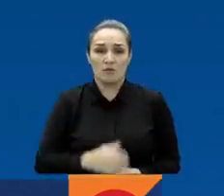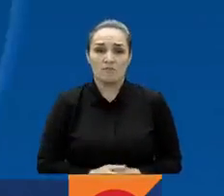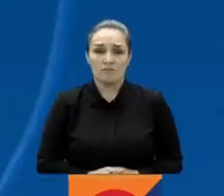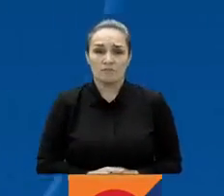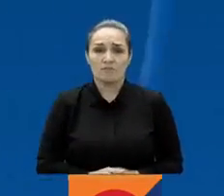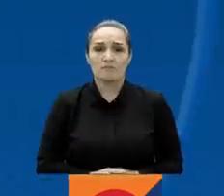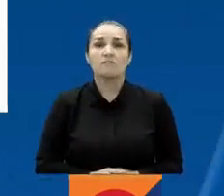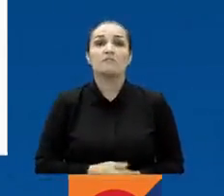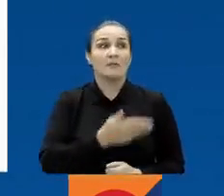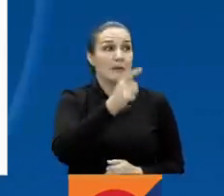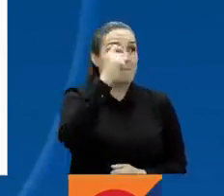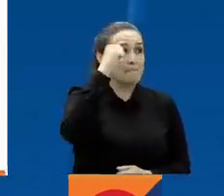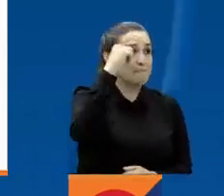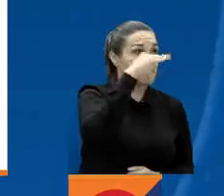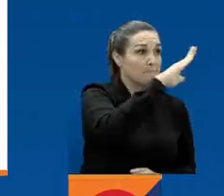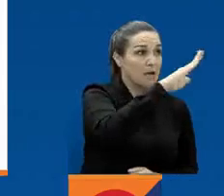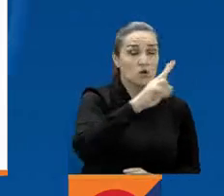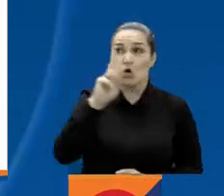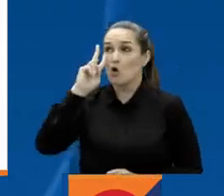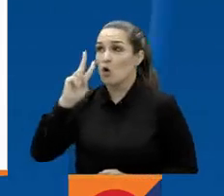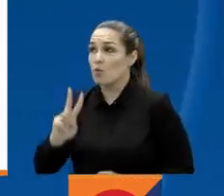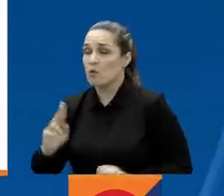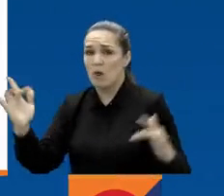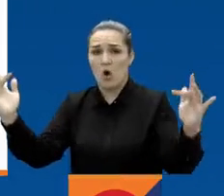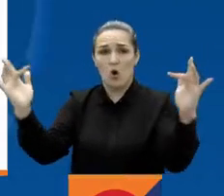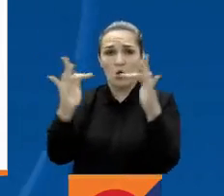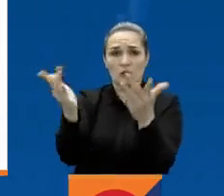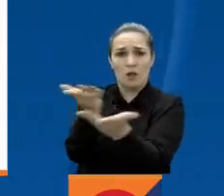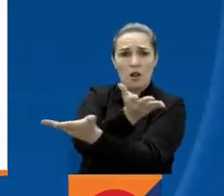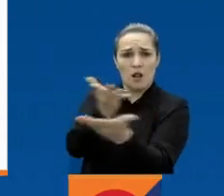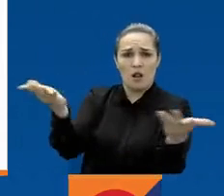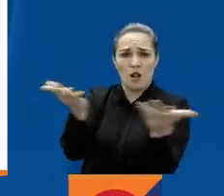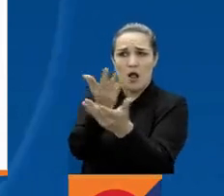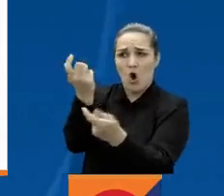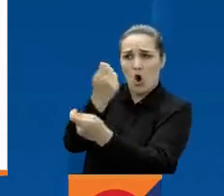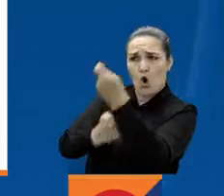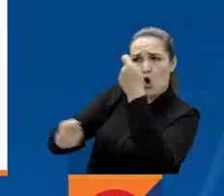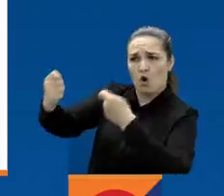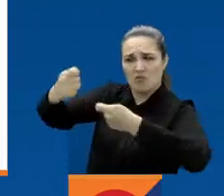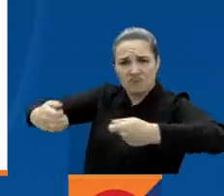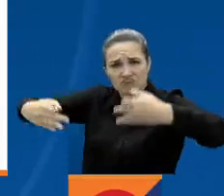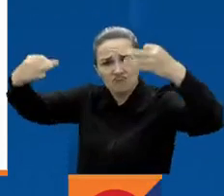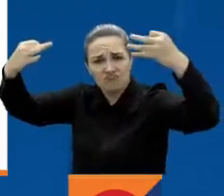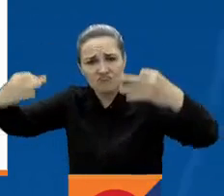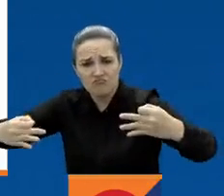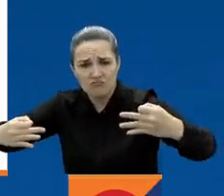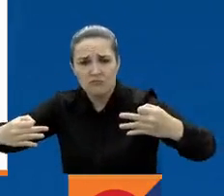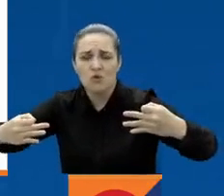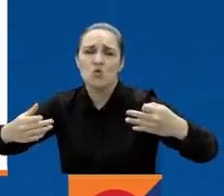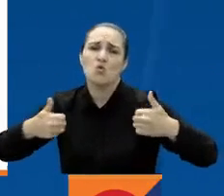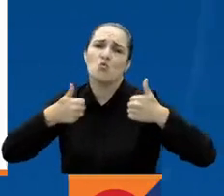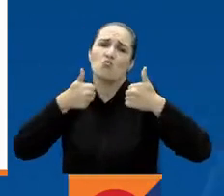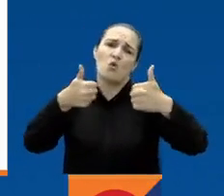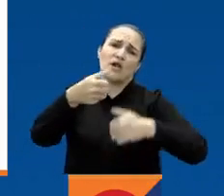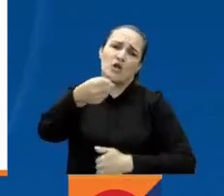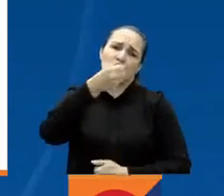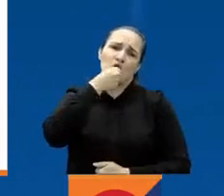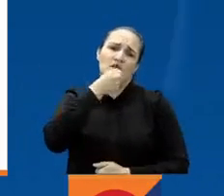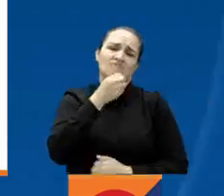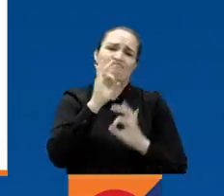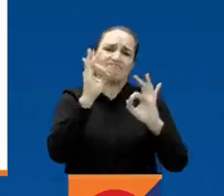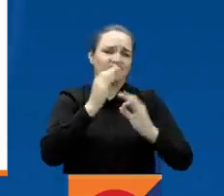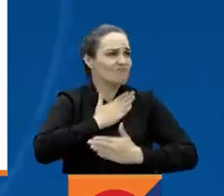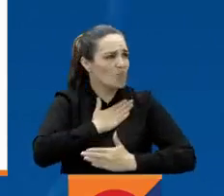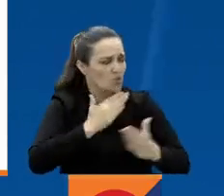acercamientos entre Gustavo Petro y Venezuela para el restablecimiento de las relaciones comerciales plenas entre los dos países son una buena noticia. Estamos